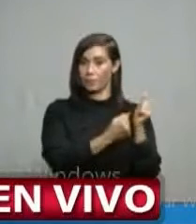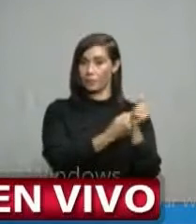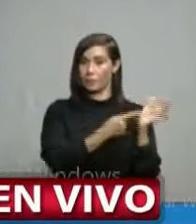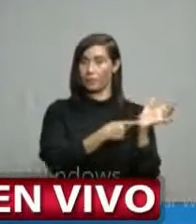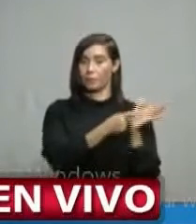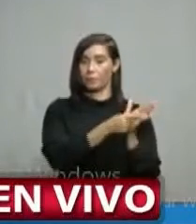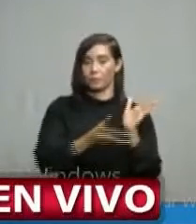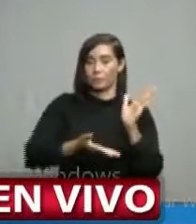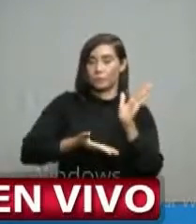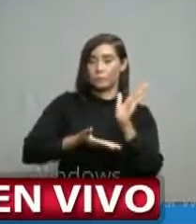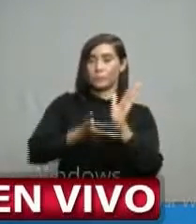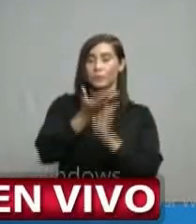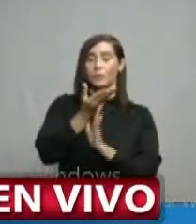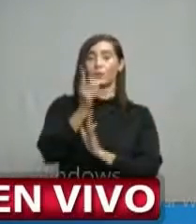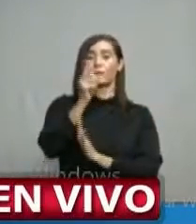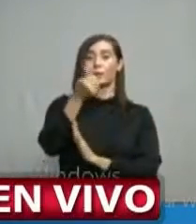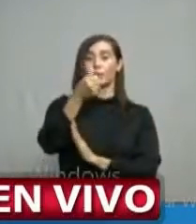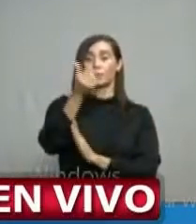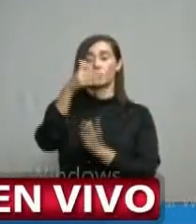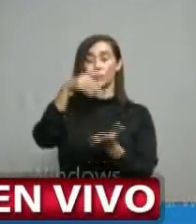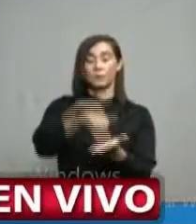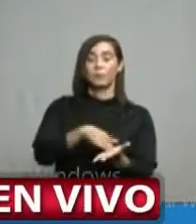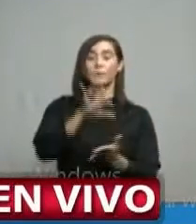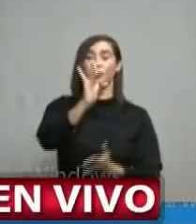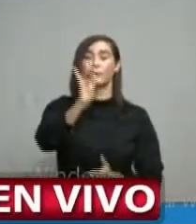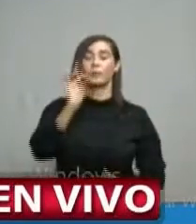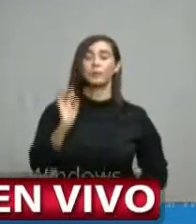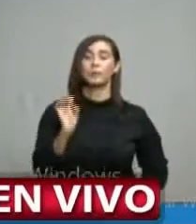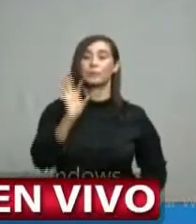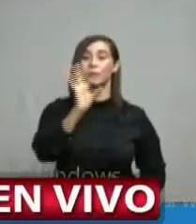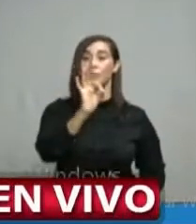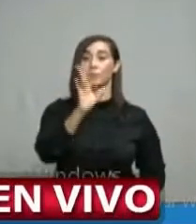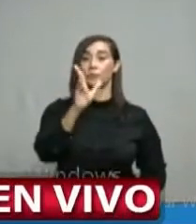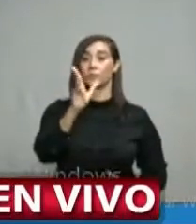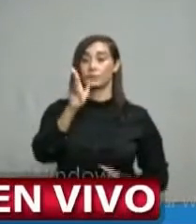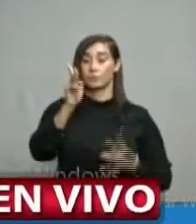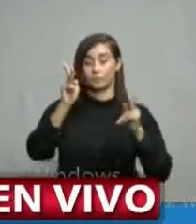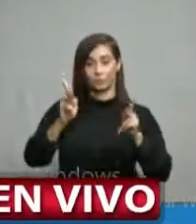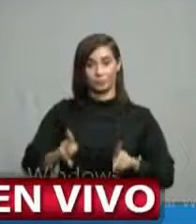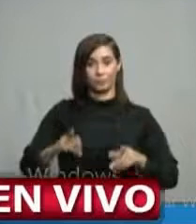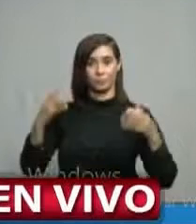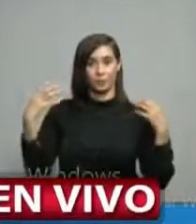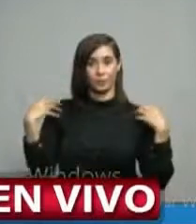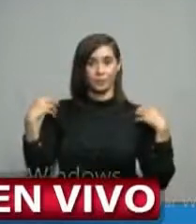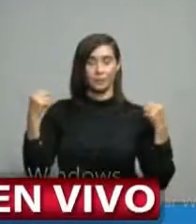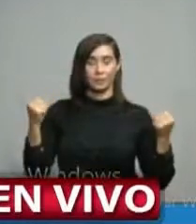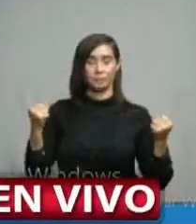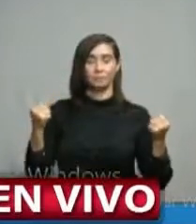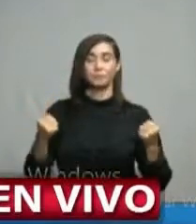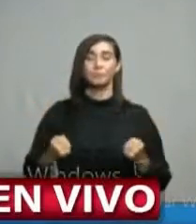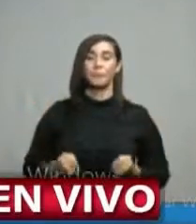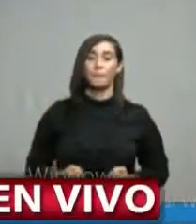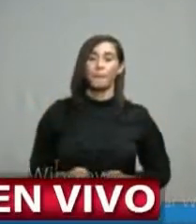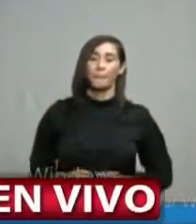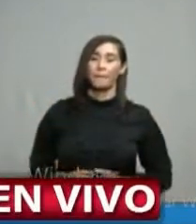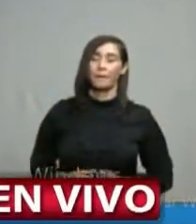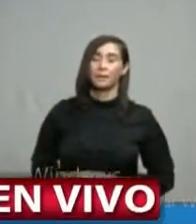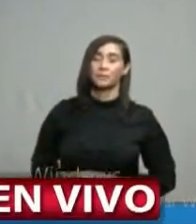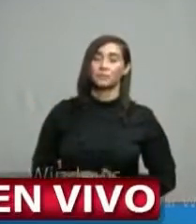asciende a 10.893 recuperados.